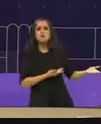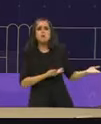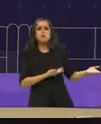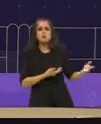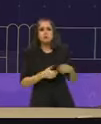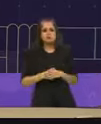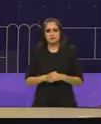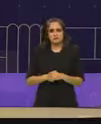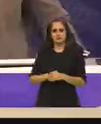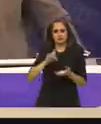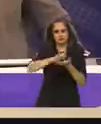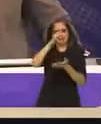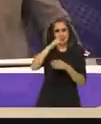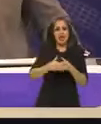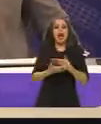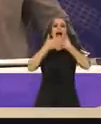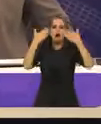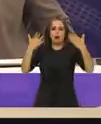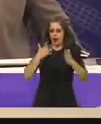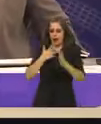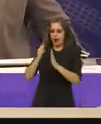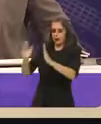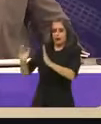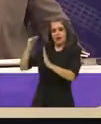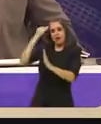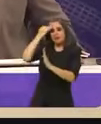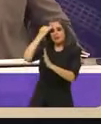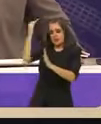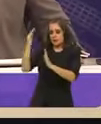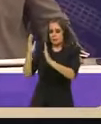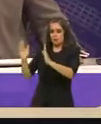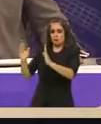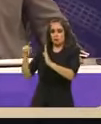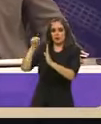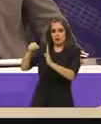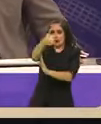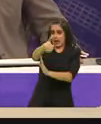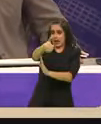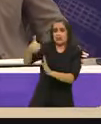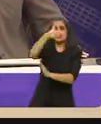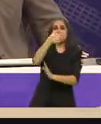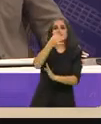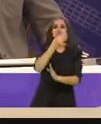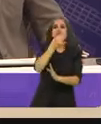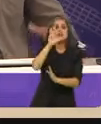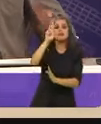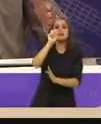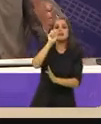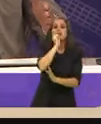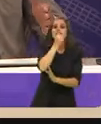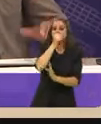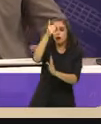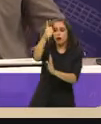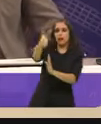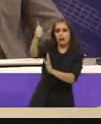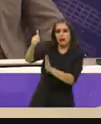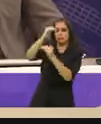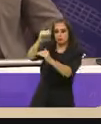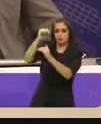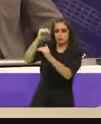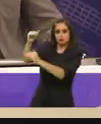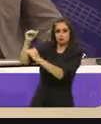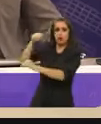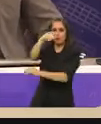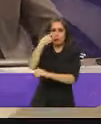Bien, entramos a la bolsa de tiempo. Les recordamos que cada quien tiene seis minutos con treinta segundos contarán de nueva cuenta con el reloj en